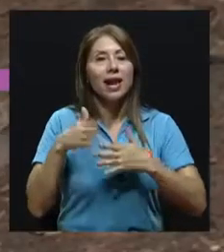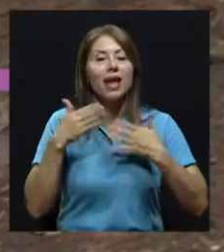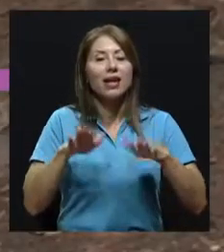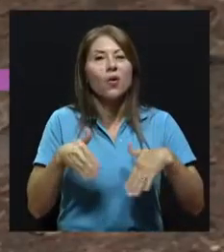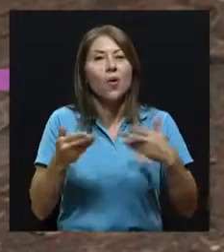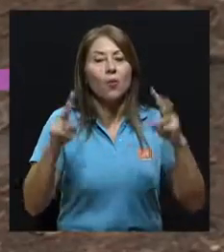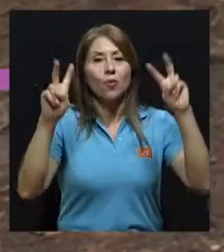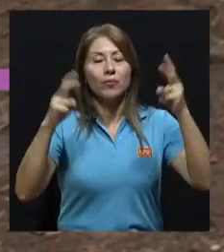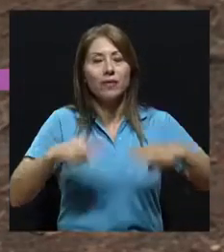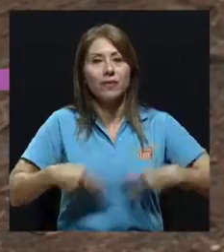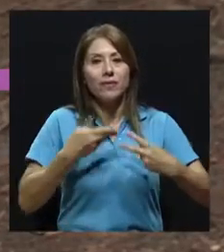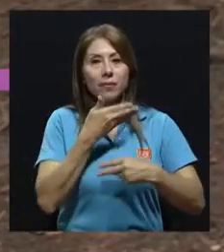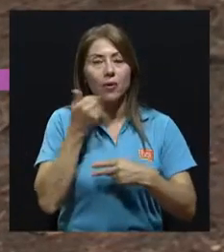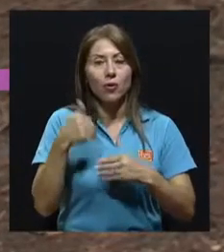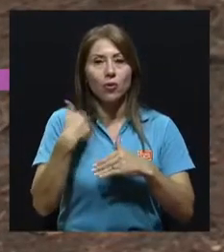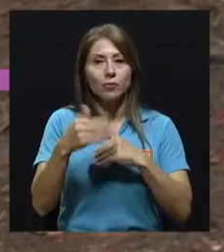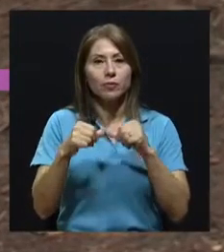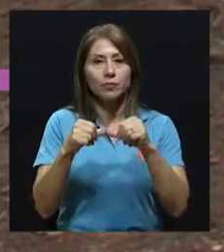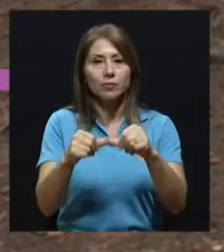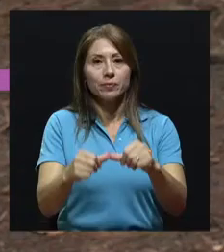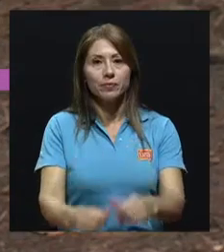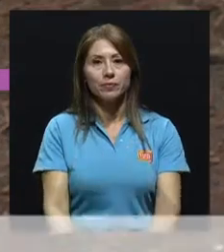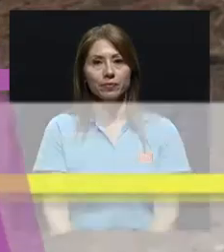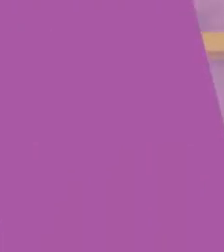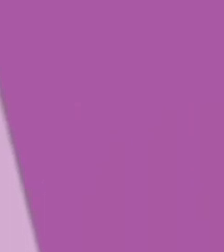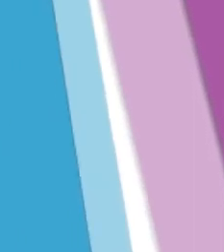recuerde que somos Vivir Mejor, ya regresamos.